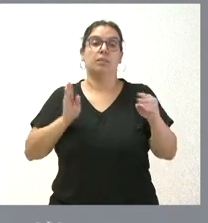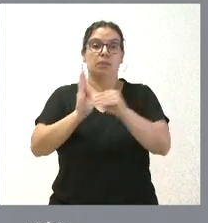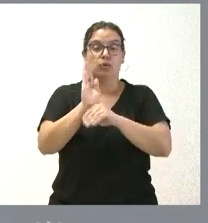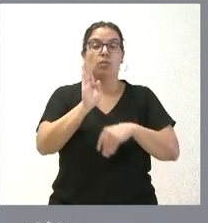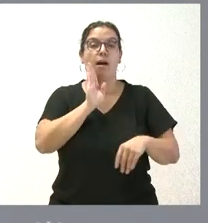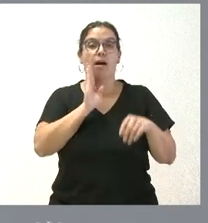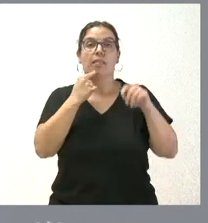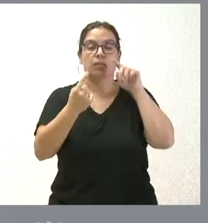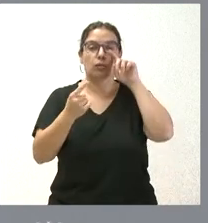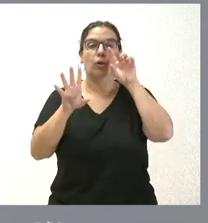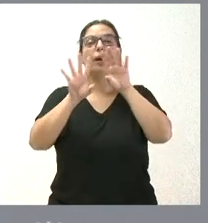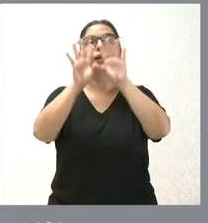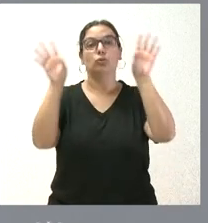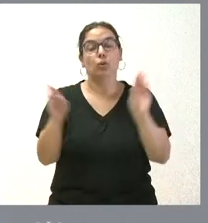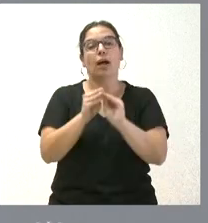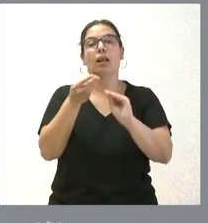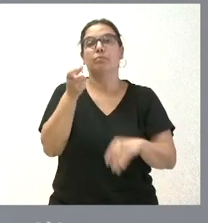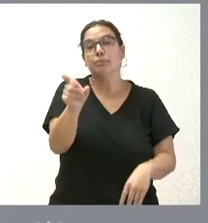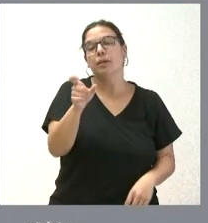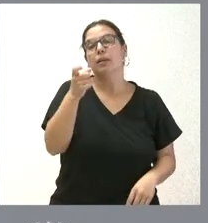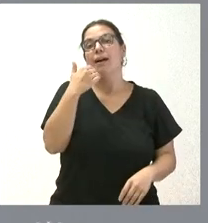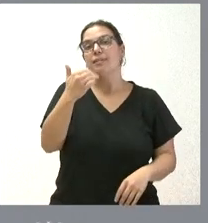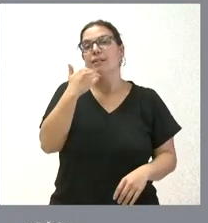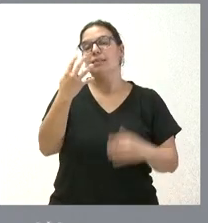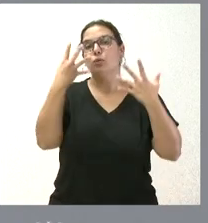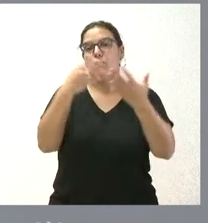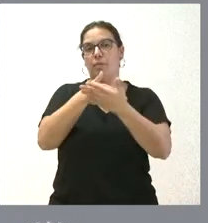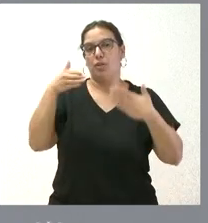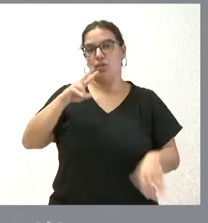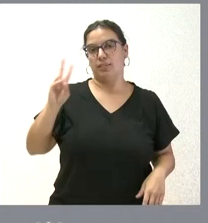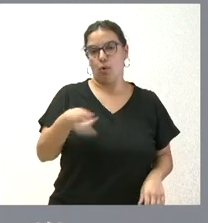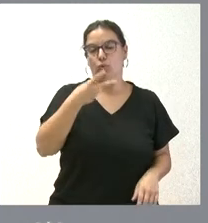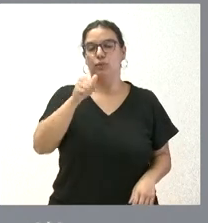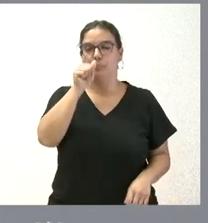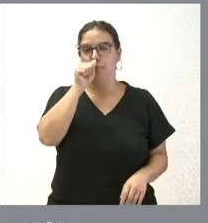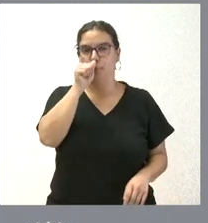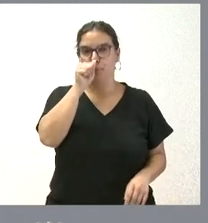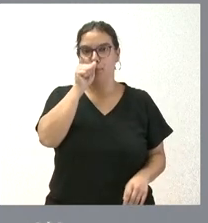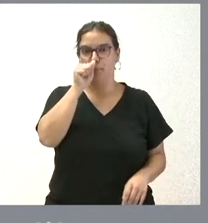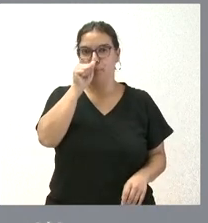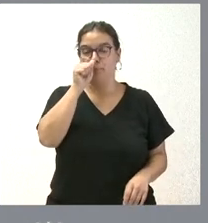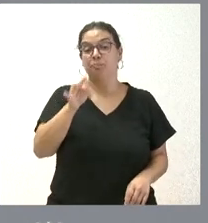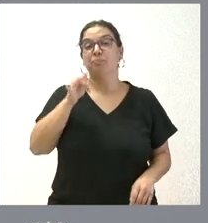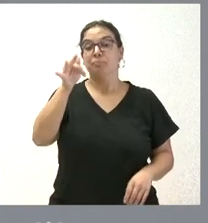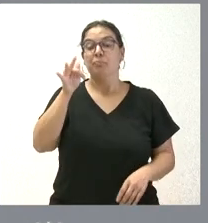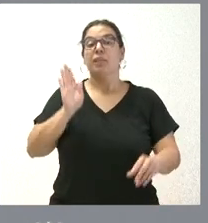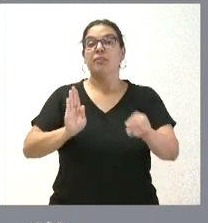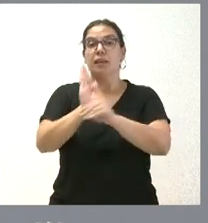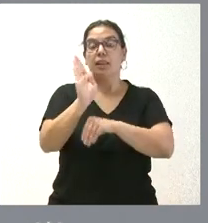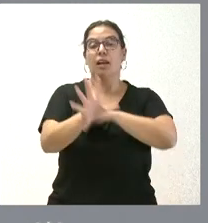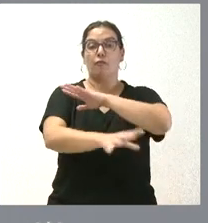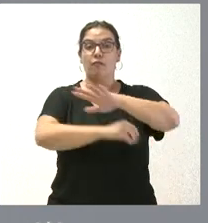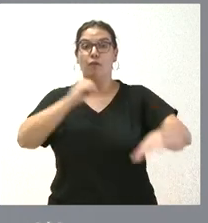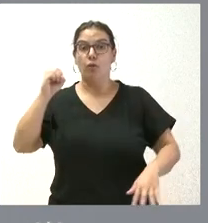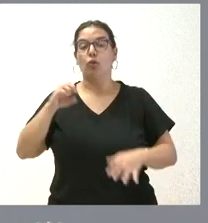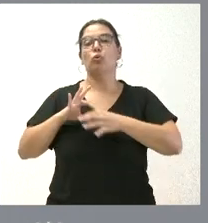les señalo, de un total de casi nueve millones de euros, que, además, son financiados con fondos